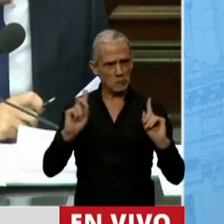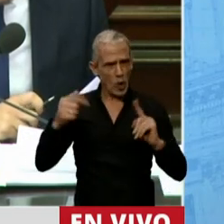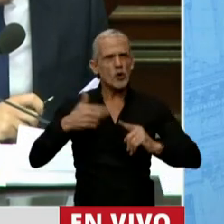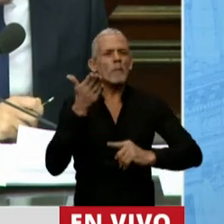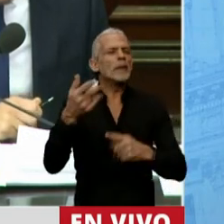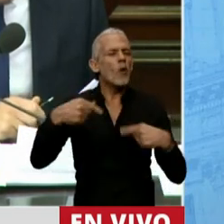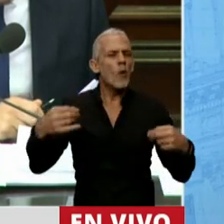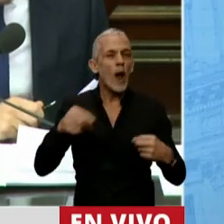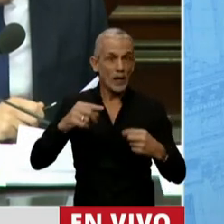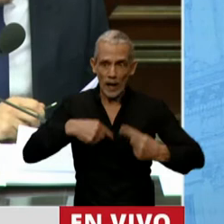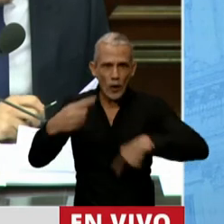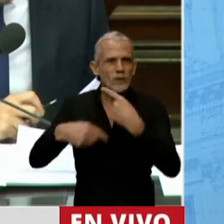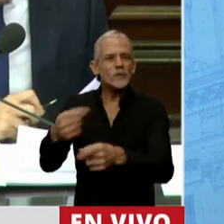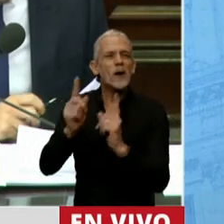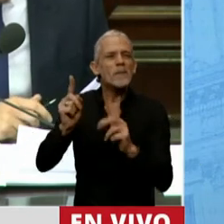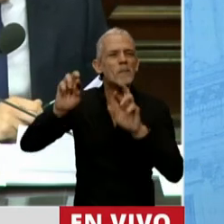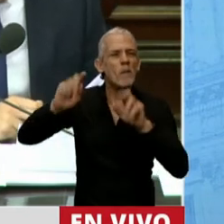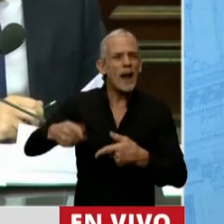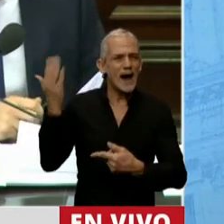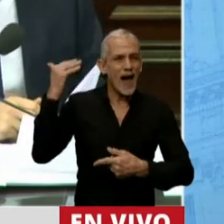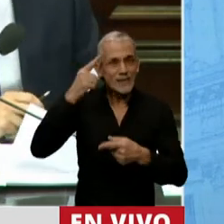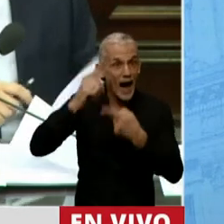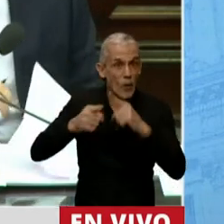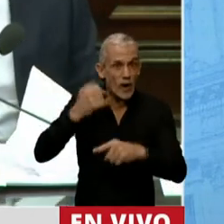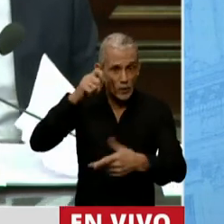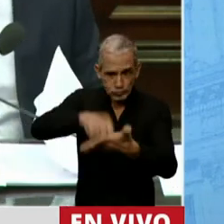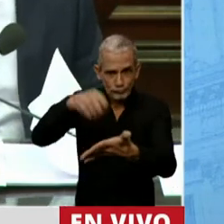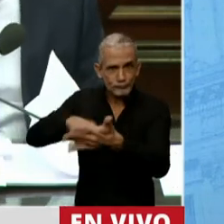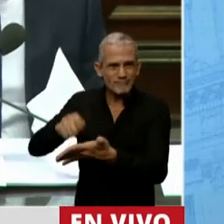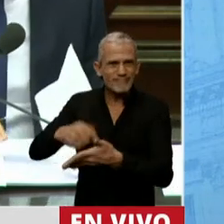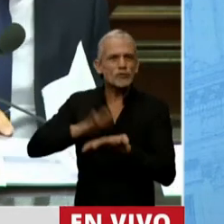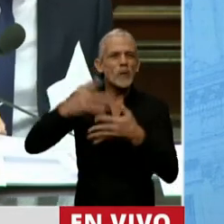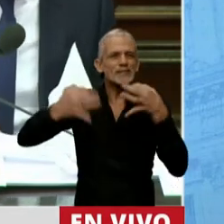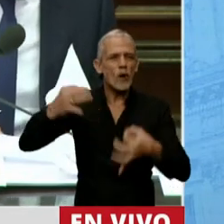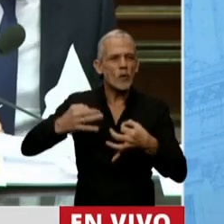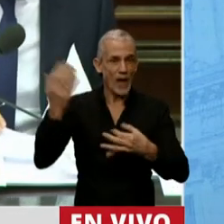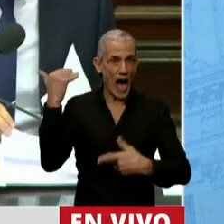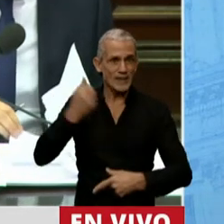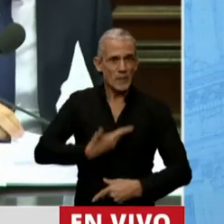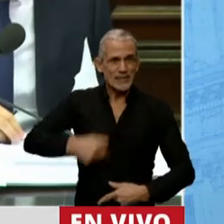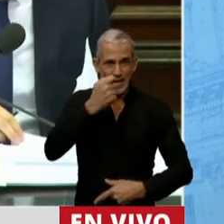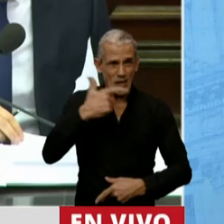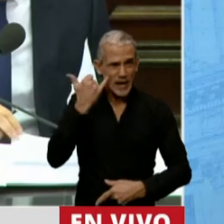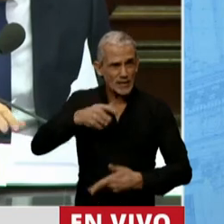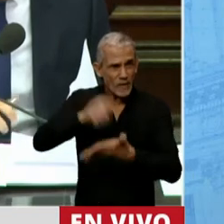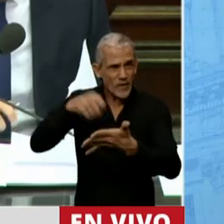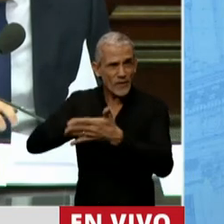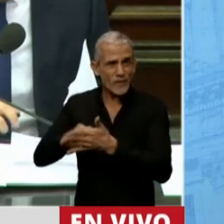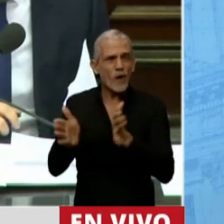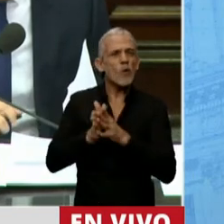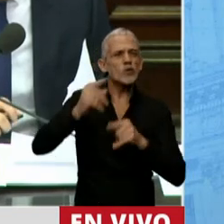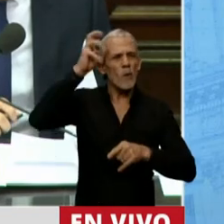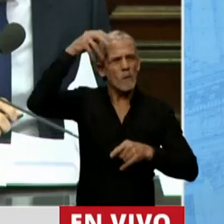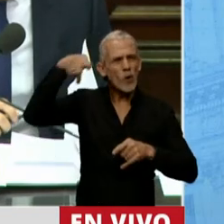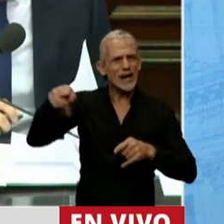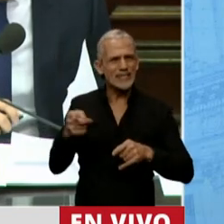le pido que continúe, al menos con los acuerdos que en materia de seguridad había generado el presidente Mauricio Macri junto a Patricia